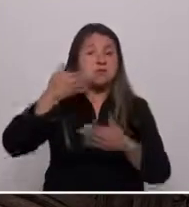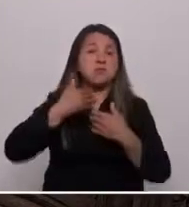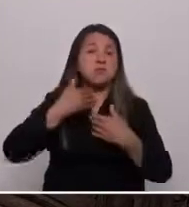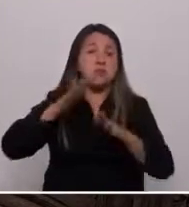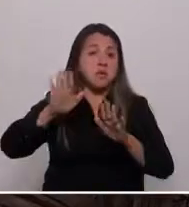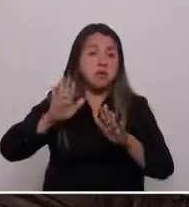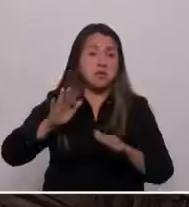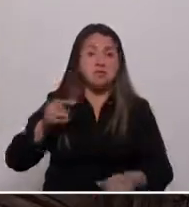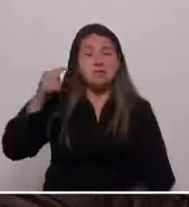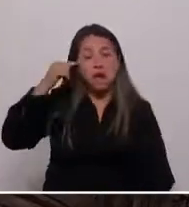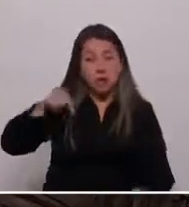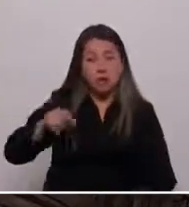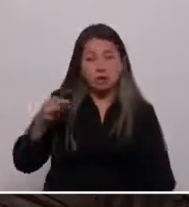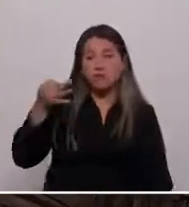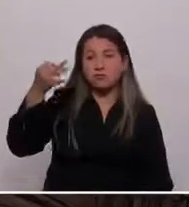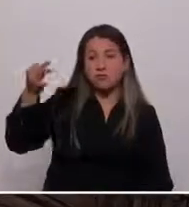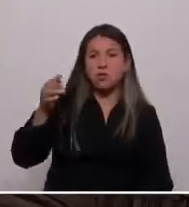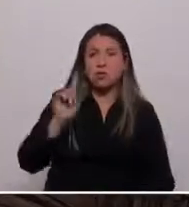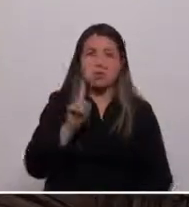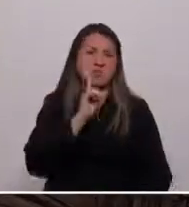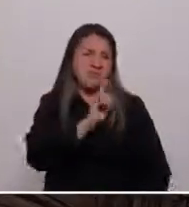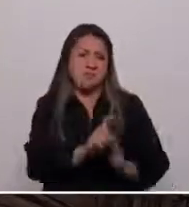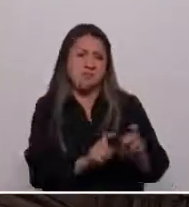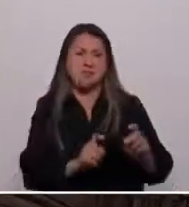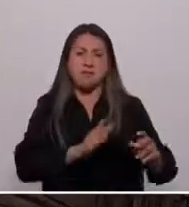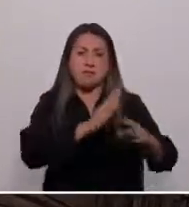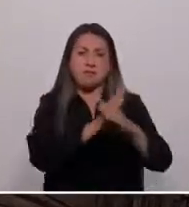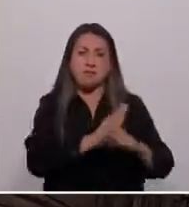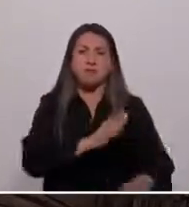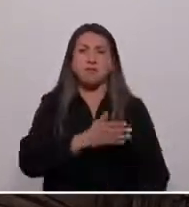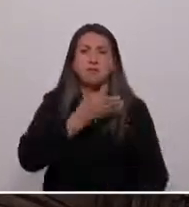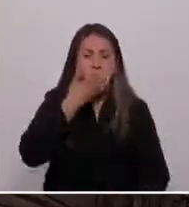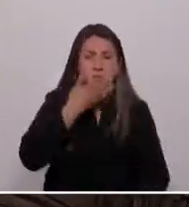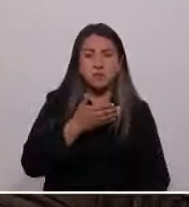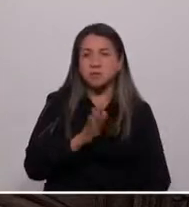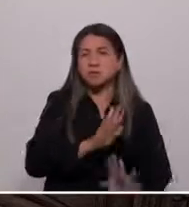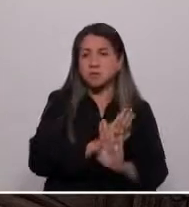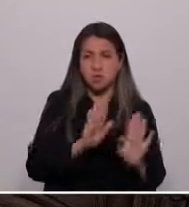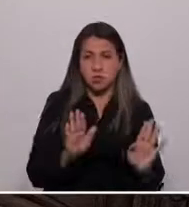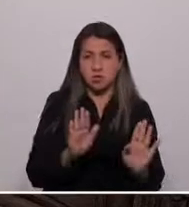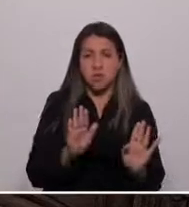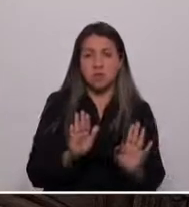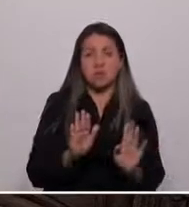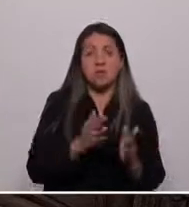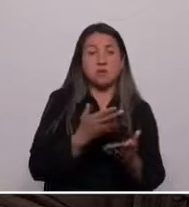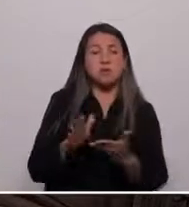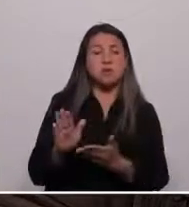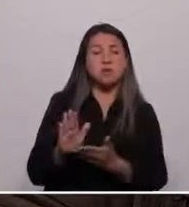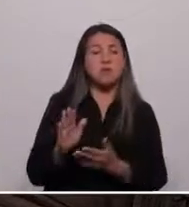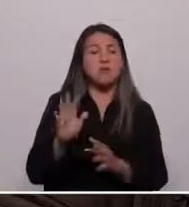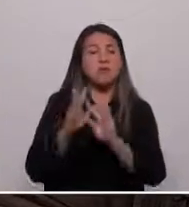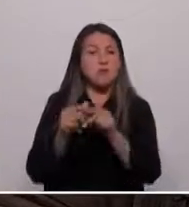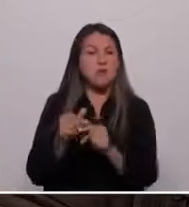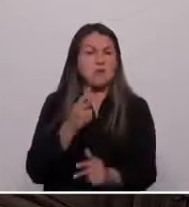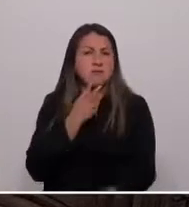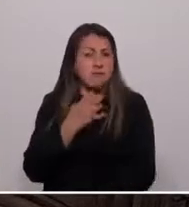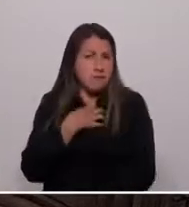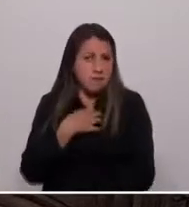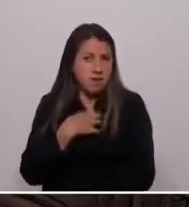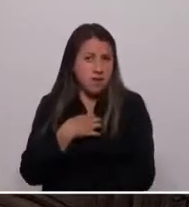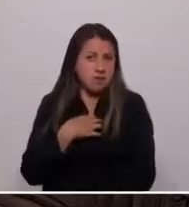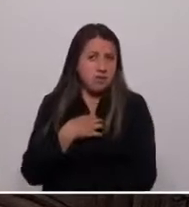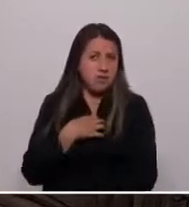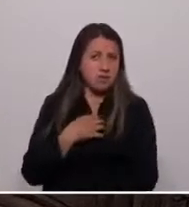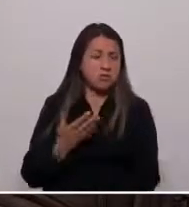sin ser cancelado, censurado, funado ni reeducado. En que las familias viven sin miedo porque se enfrentan a la violencia y no se idolatra a delincuente.